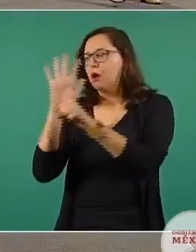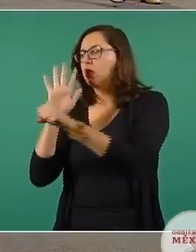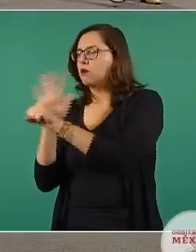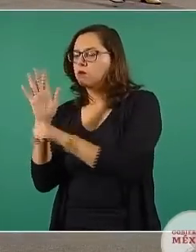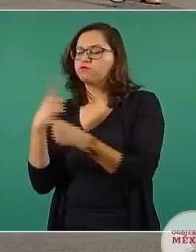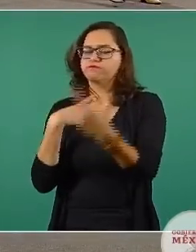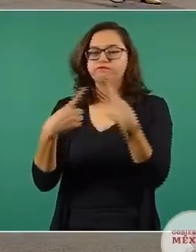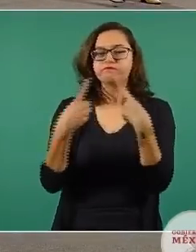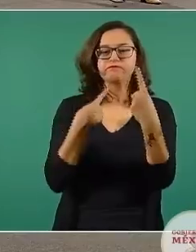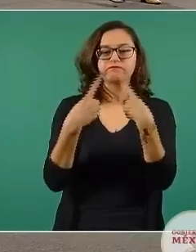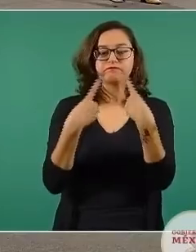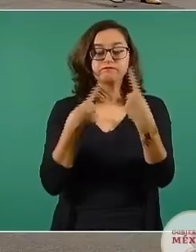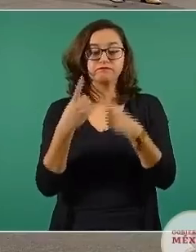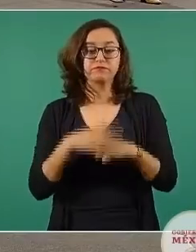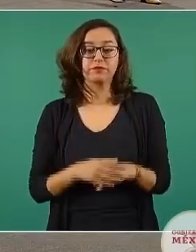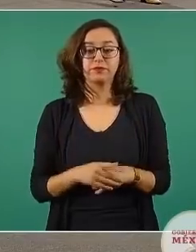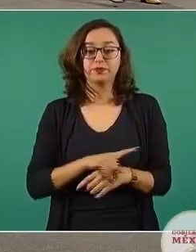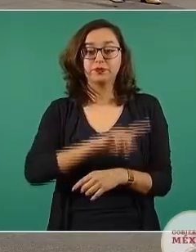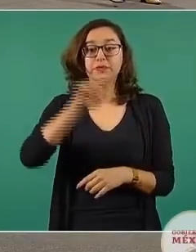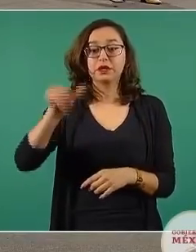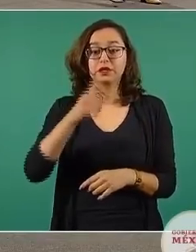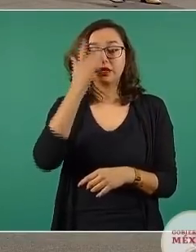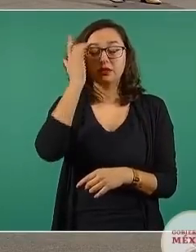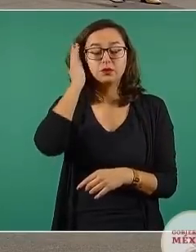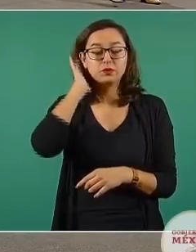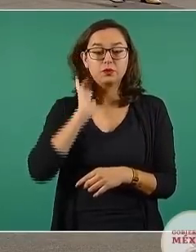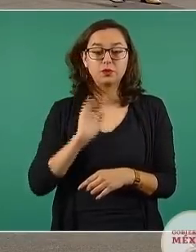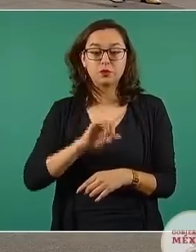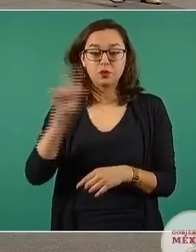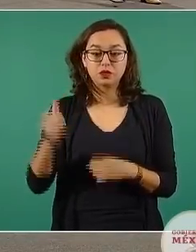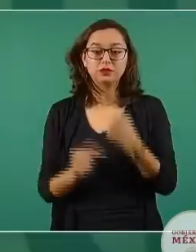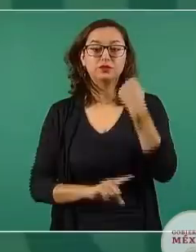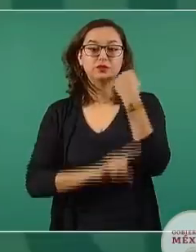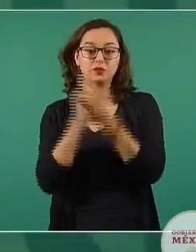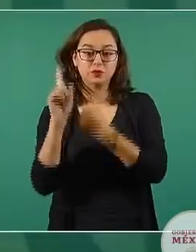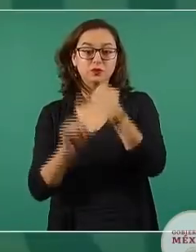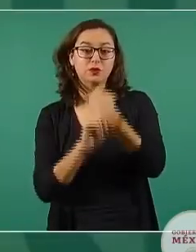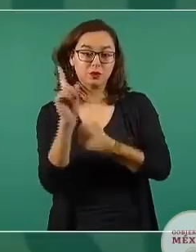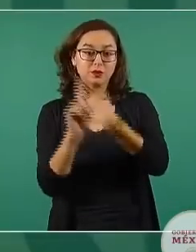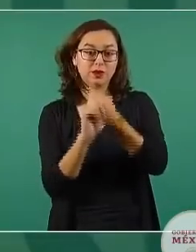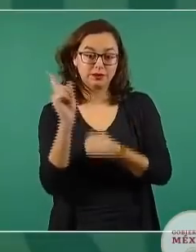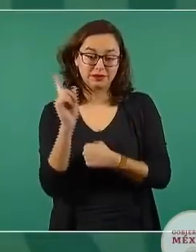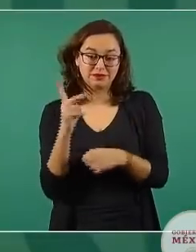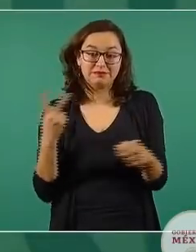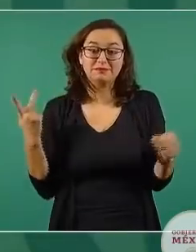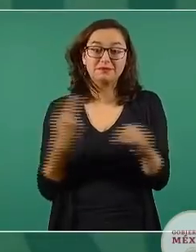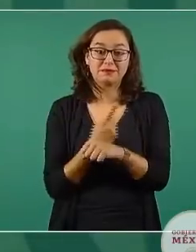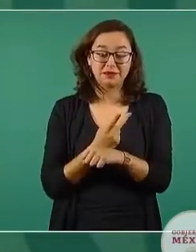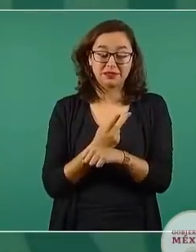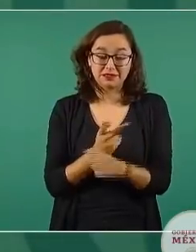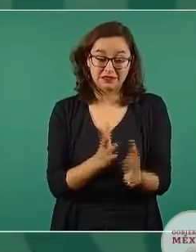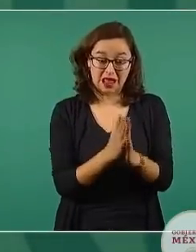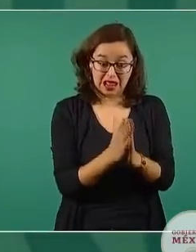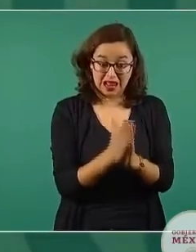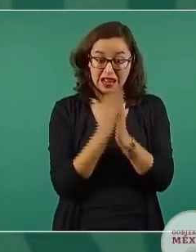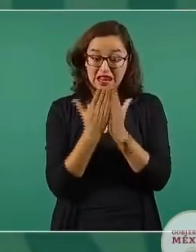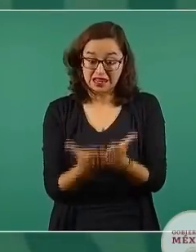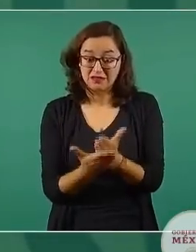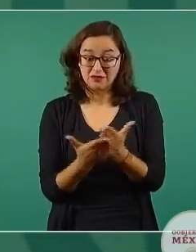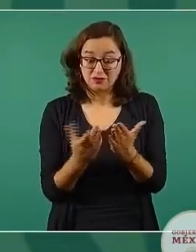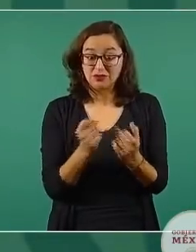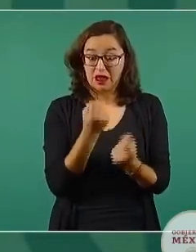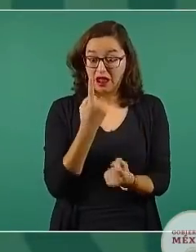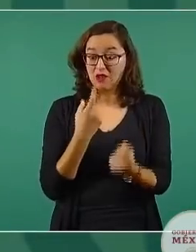y tuvimos algunos problemas. En algunos casos, algunos libros que nos interesaba que salieran en esta colección